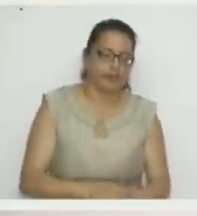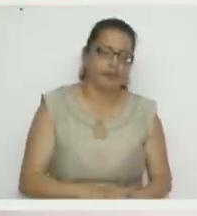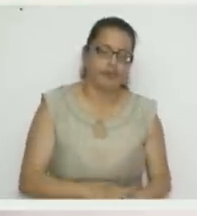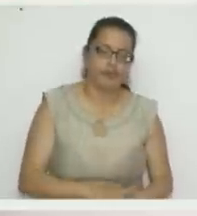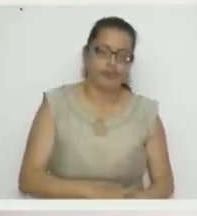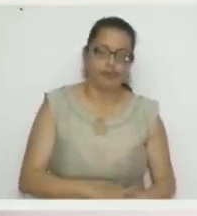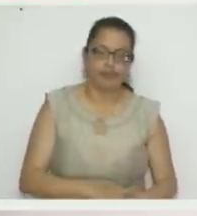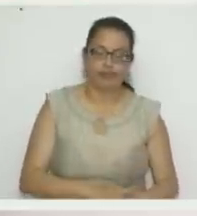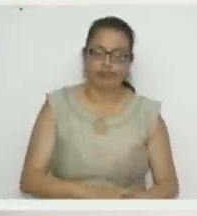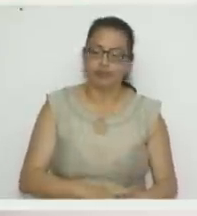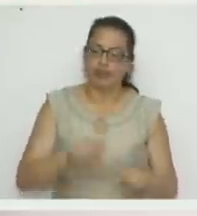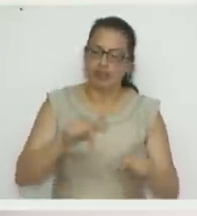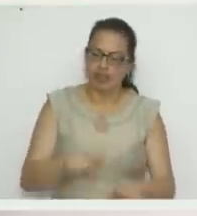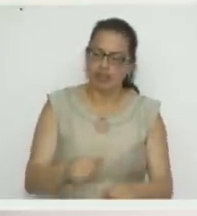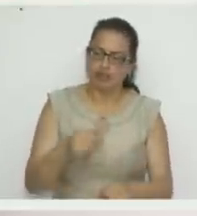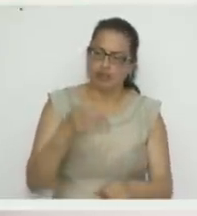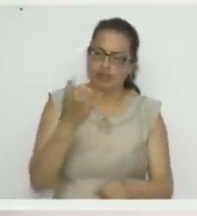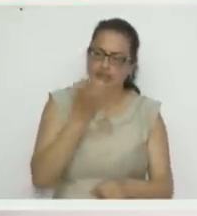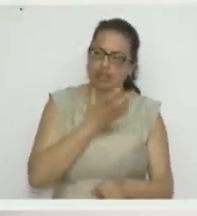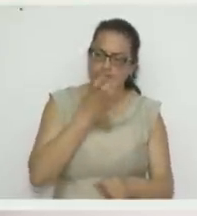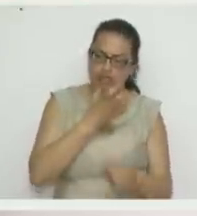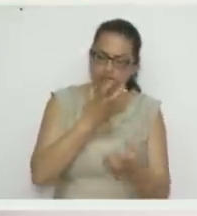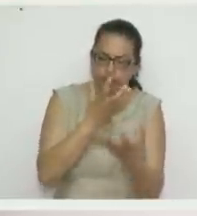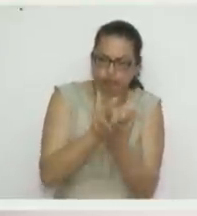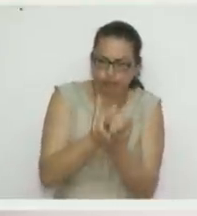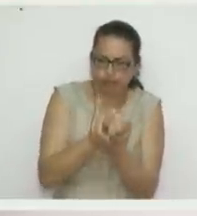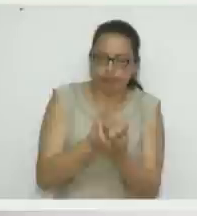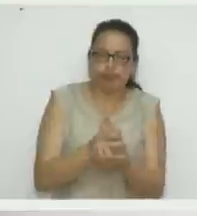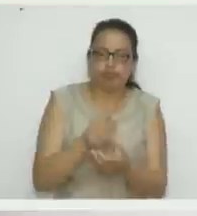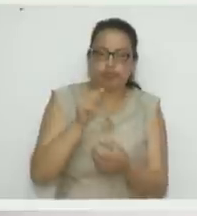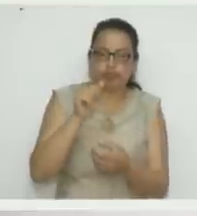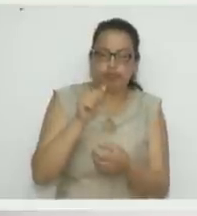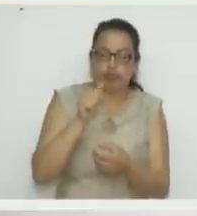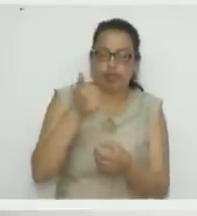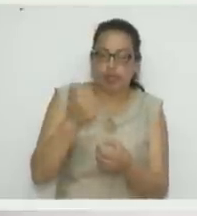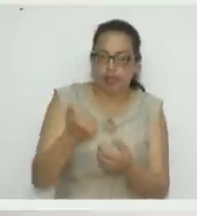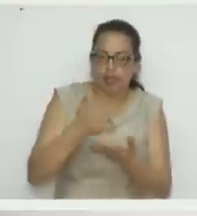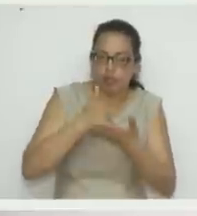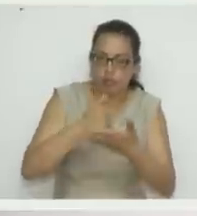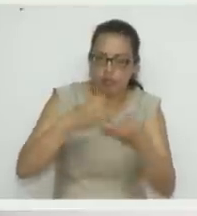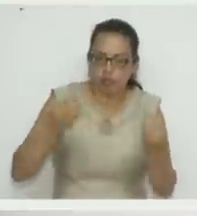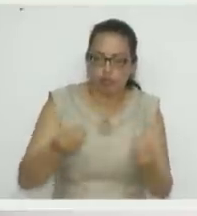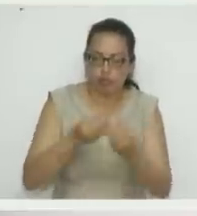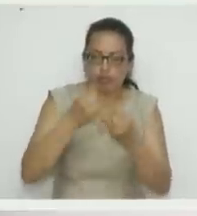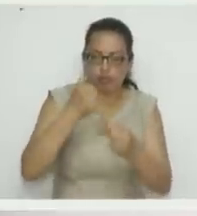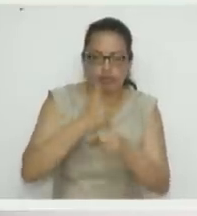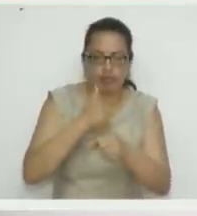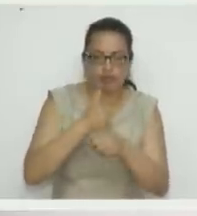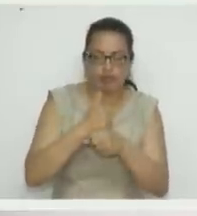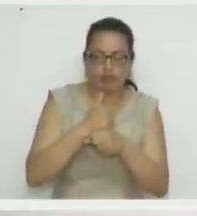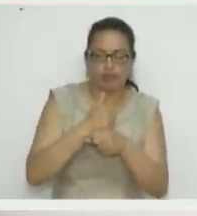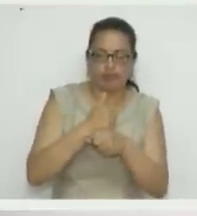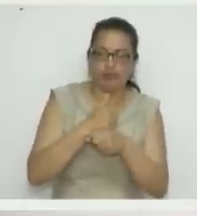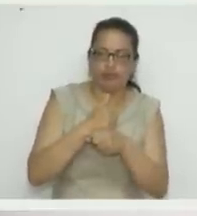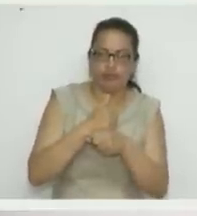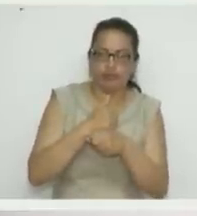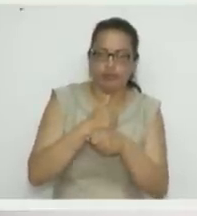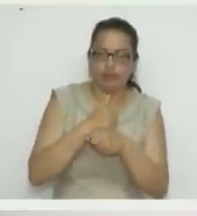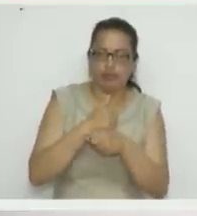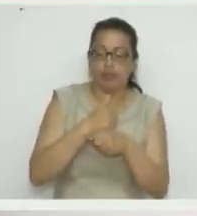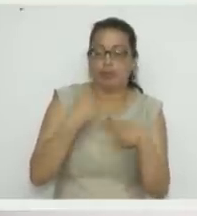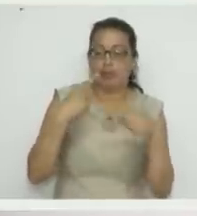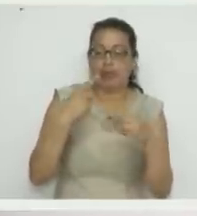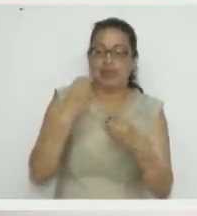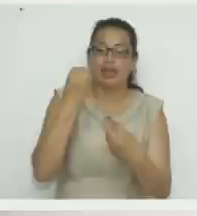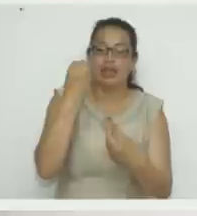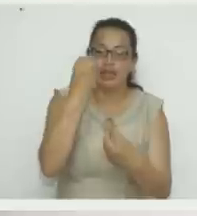Esa termoforma es una bendición porque le va a facilitar más el elaborarle, digamos, la